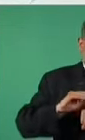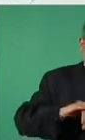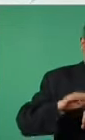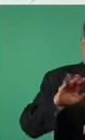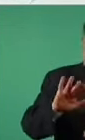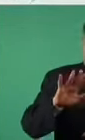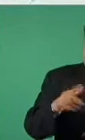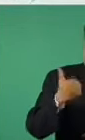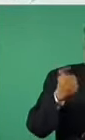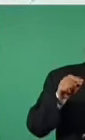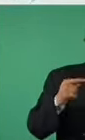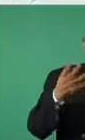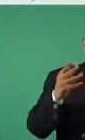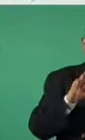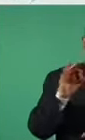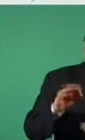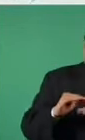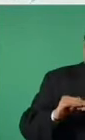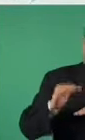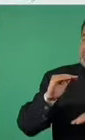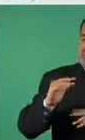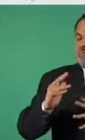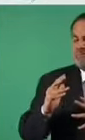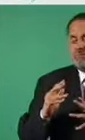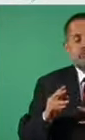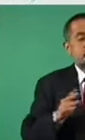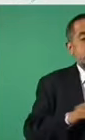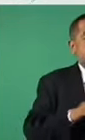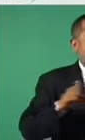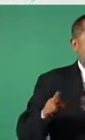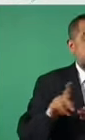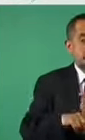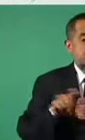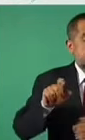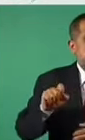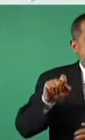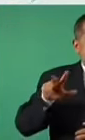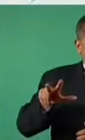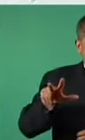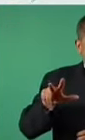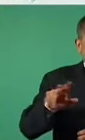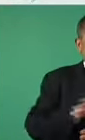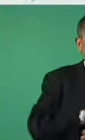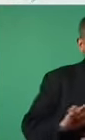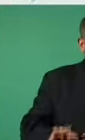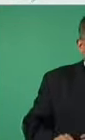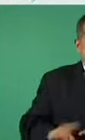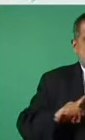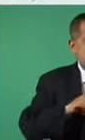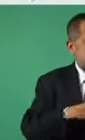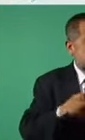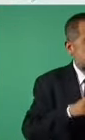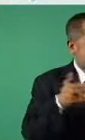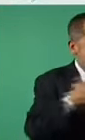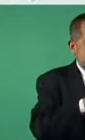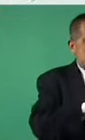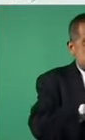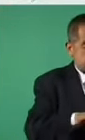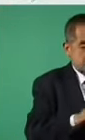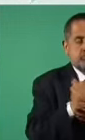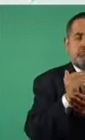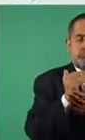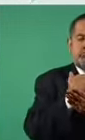.4 en promedio, mientras que en 28 municipios los homicidios disminuyeron